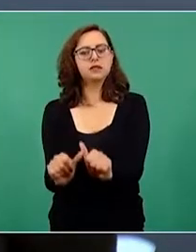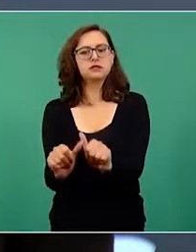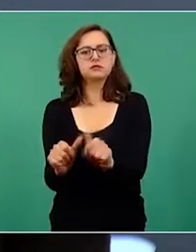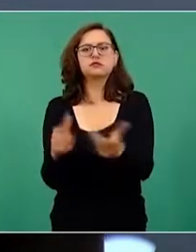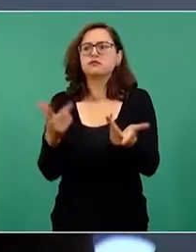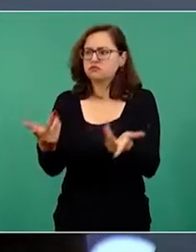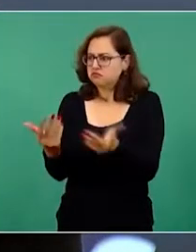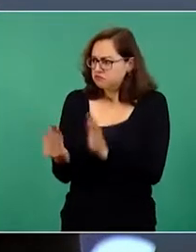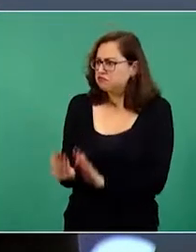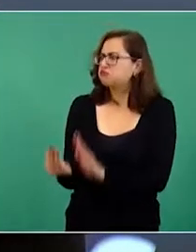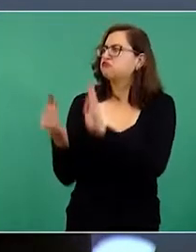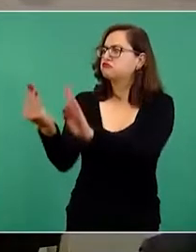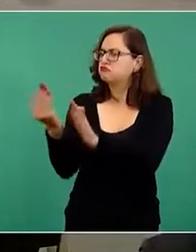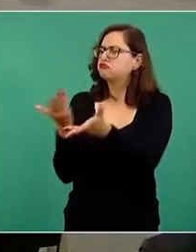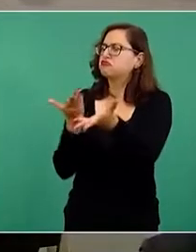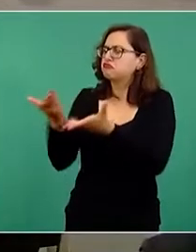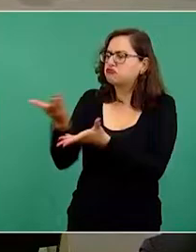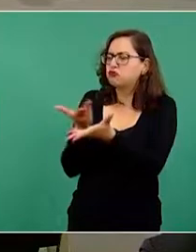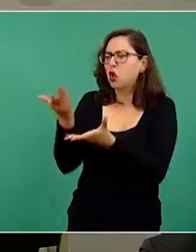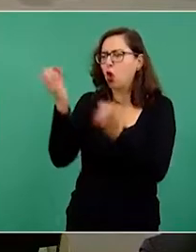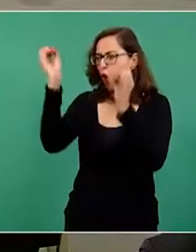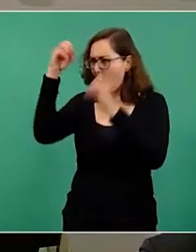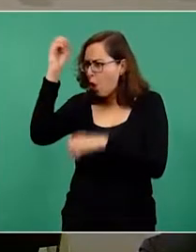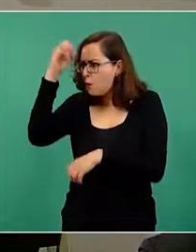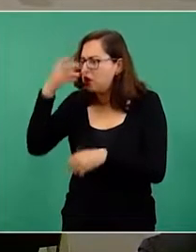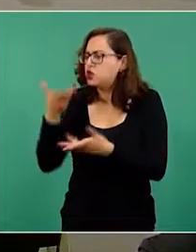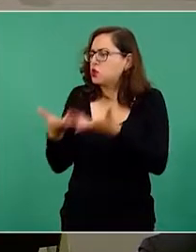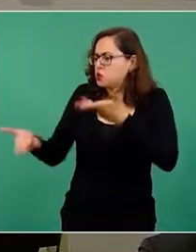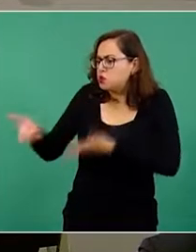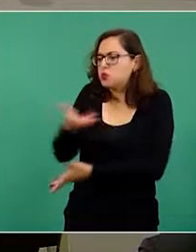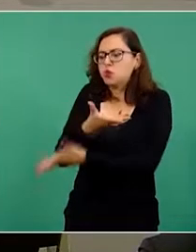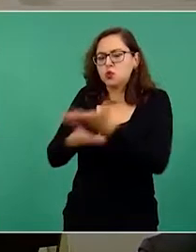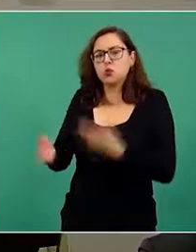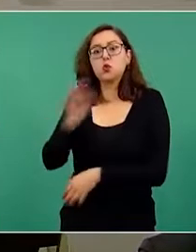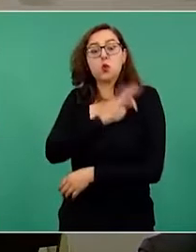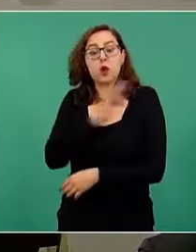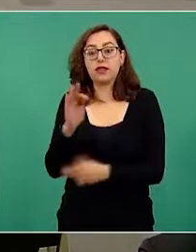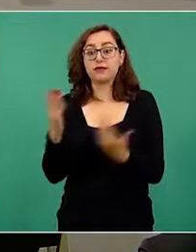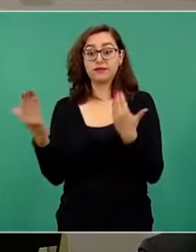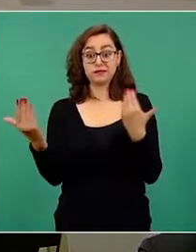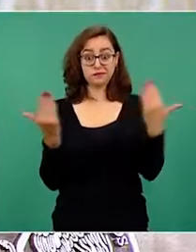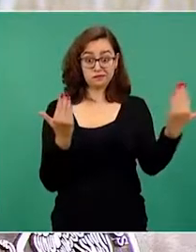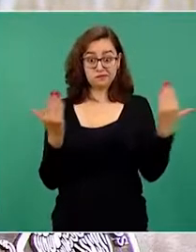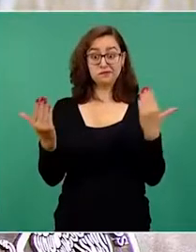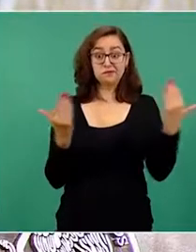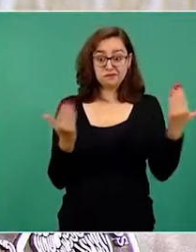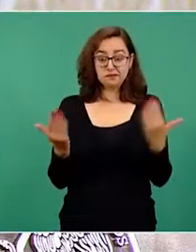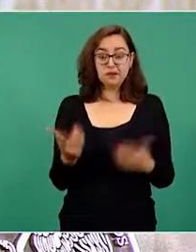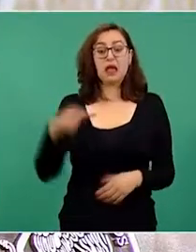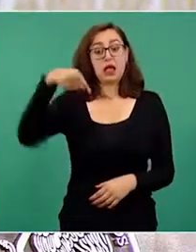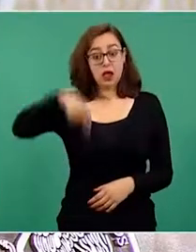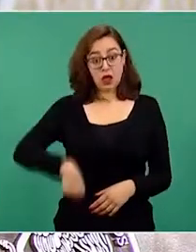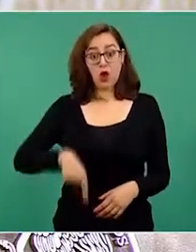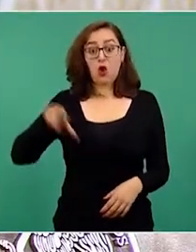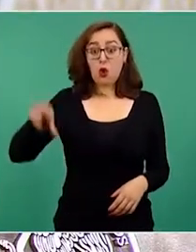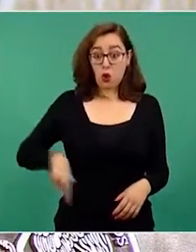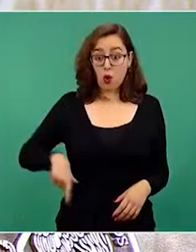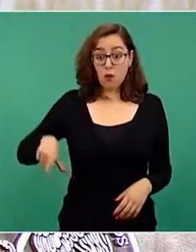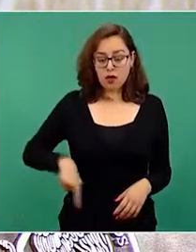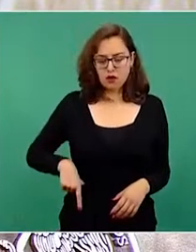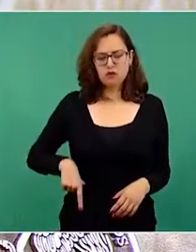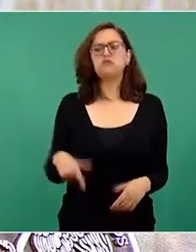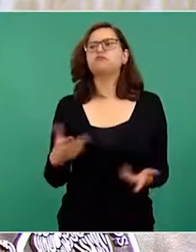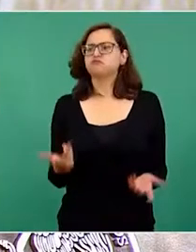disentir. Este gobierno que encabeza nuestro presidente Andrés Manuel López Obrador respeta, promueve y promueve la